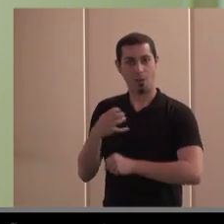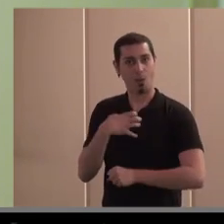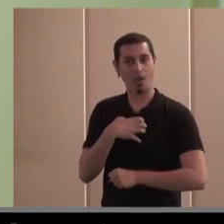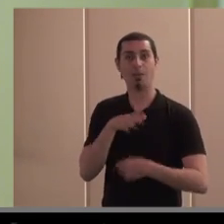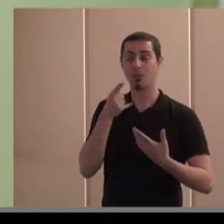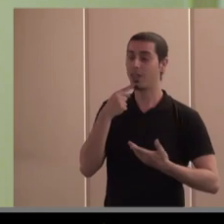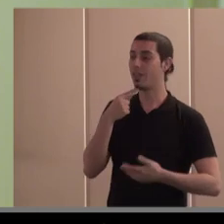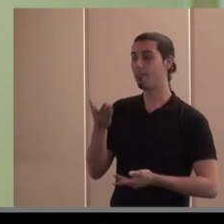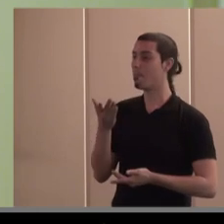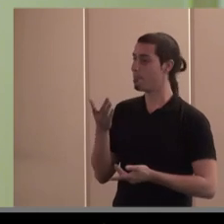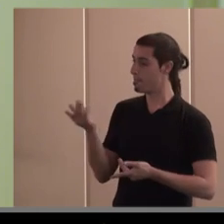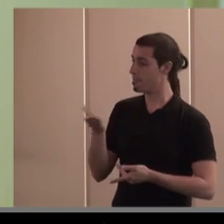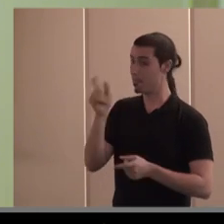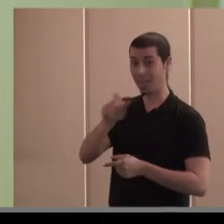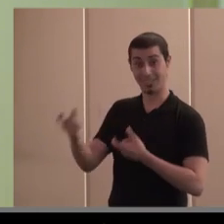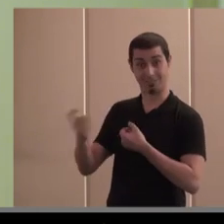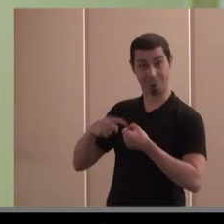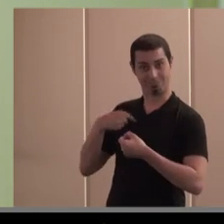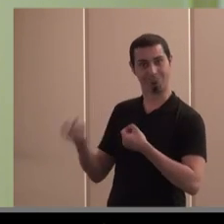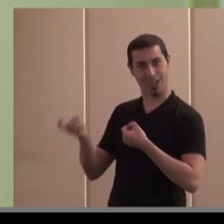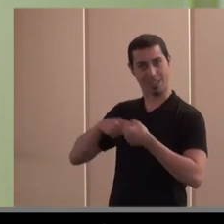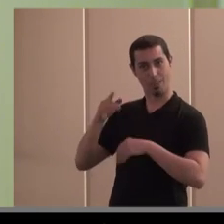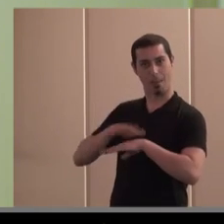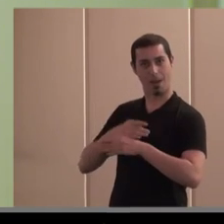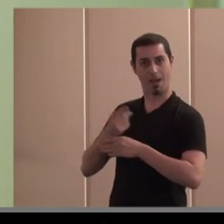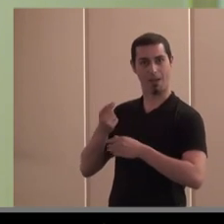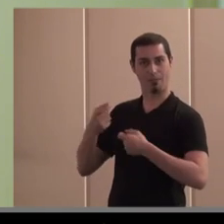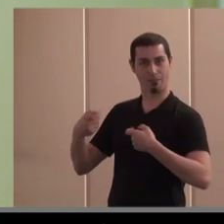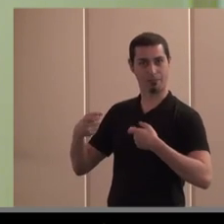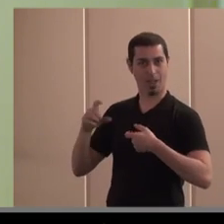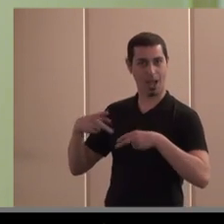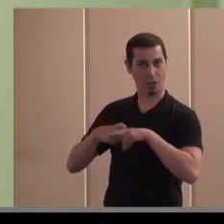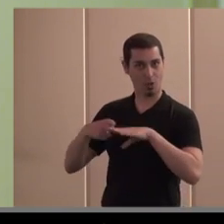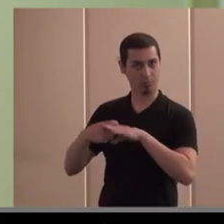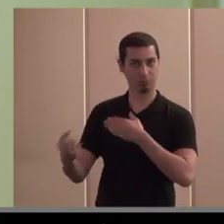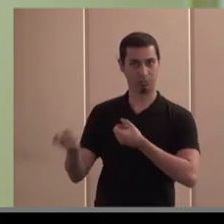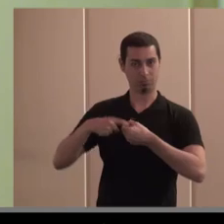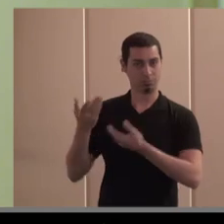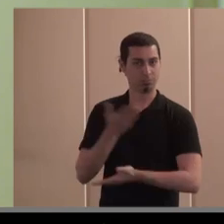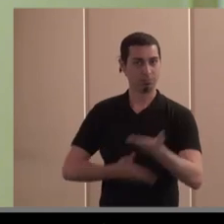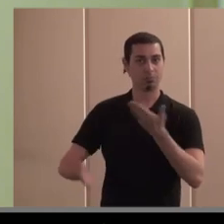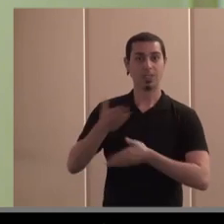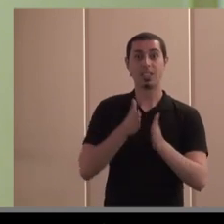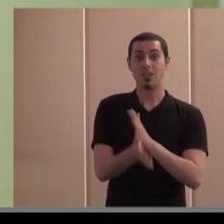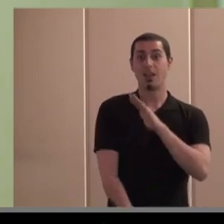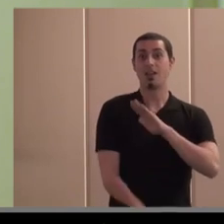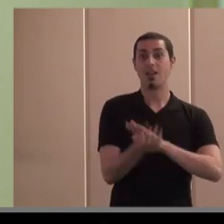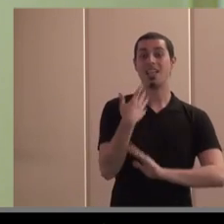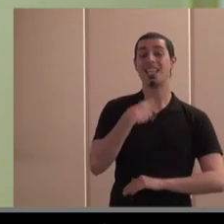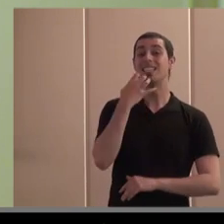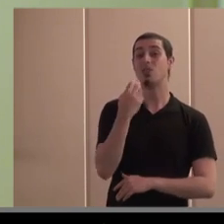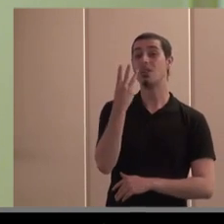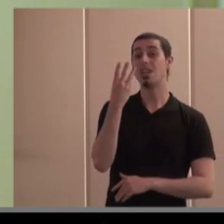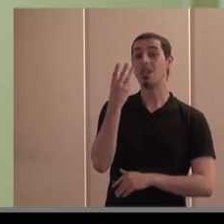trabajadores a hacerse partícipe de las mismas de manera que se creó la figura de la sociedad laboral donde nadie puede tener más del 33